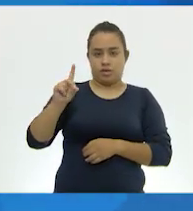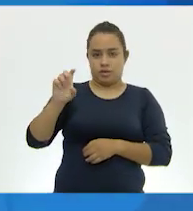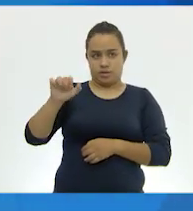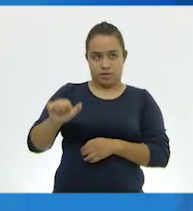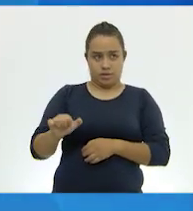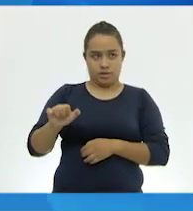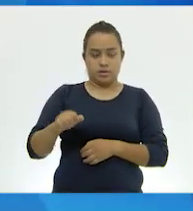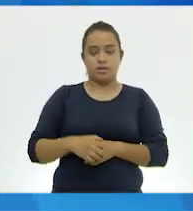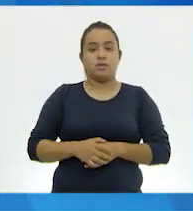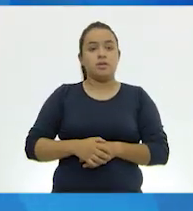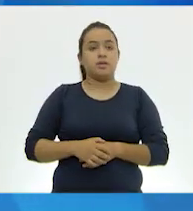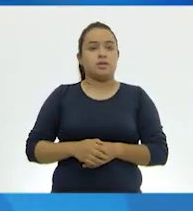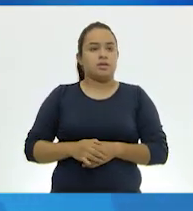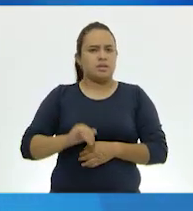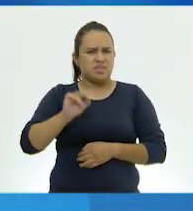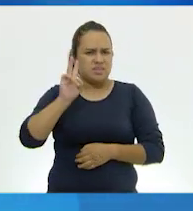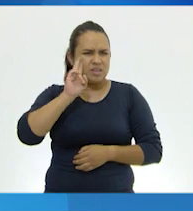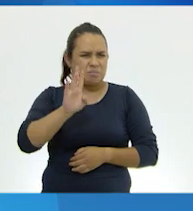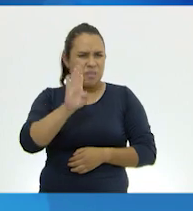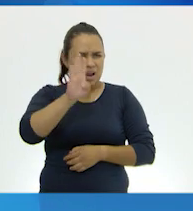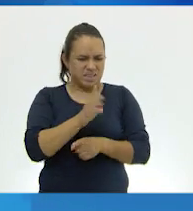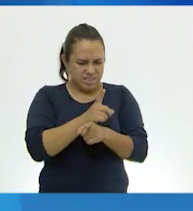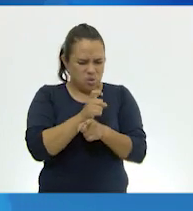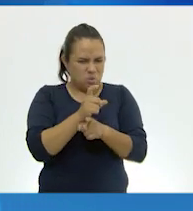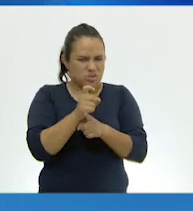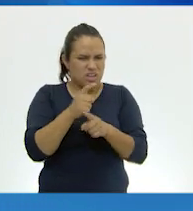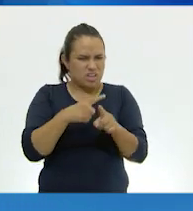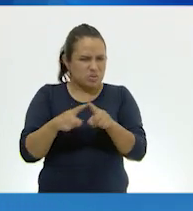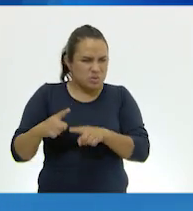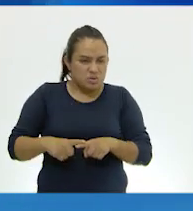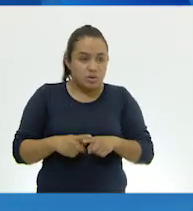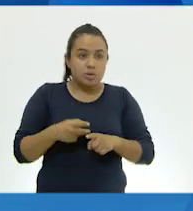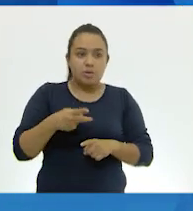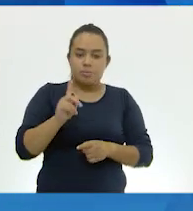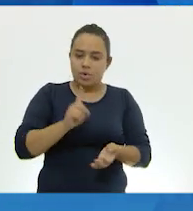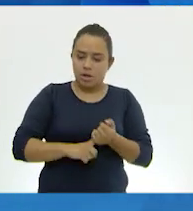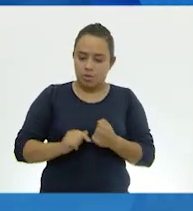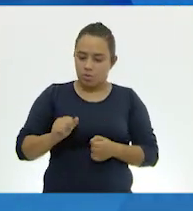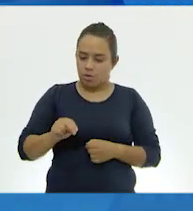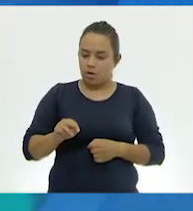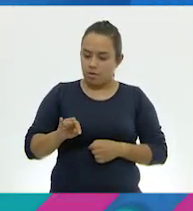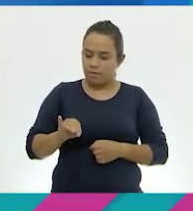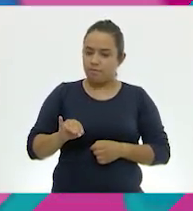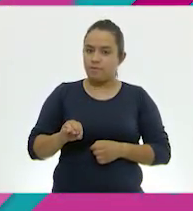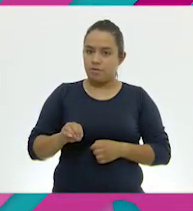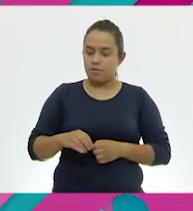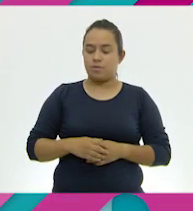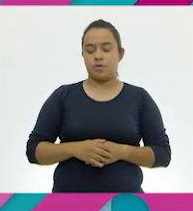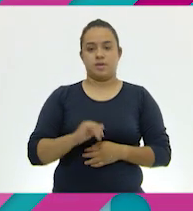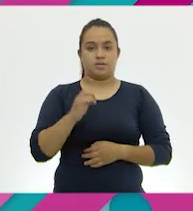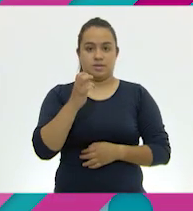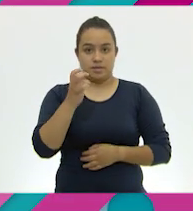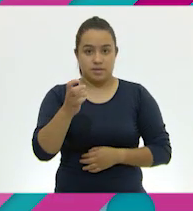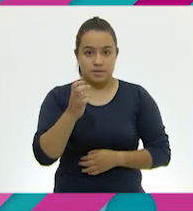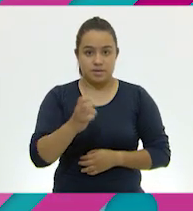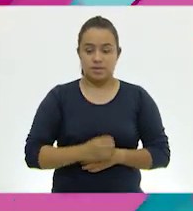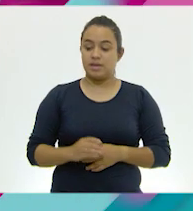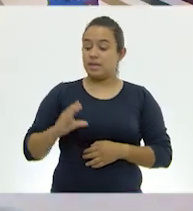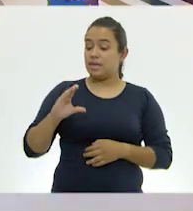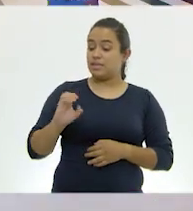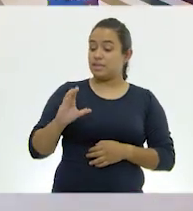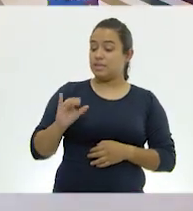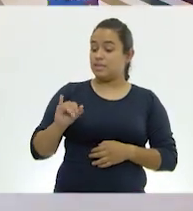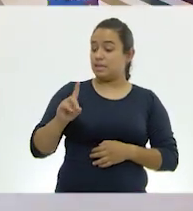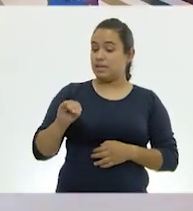Por supuesto, sí parecen mucho lombricitas, pero en realidad son anfibios también. Ajá, específicamente cecílidos.